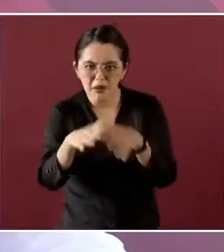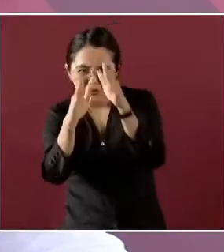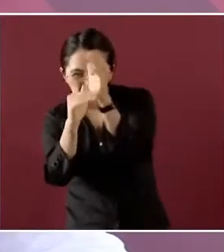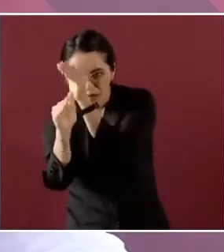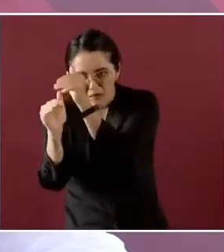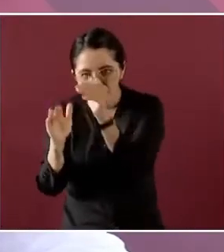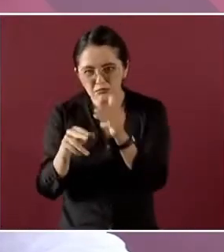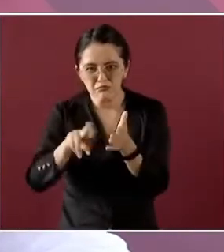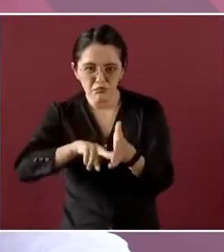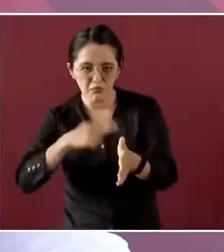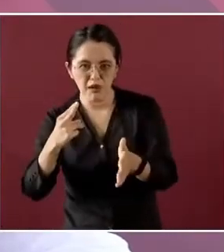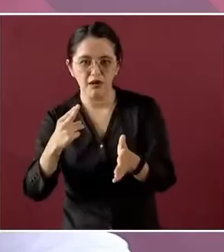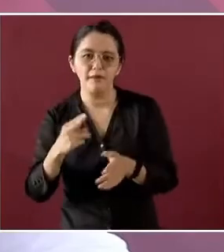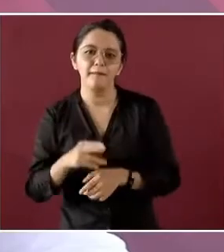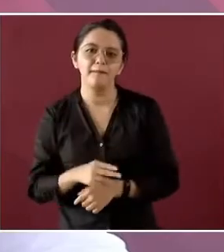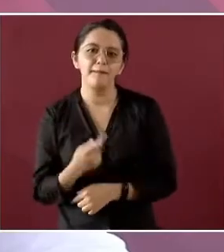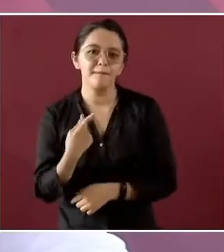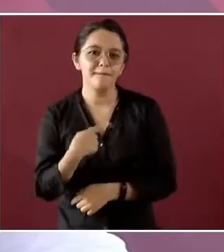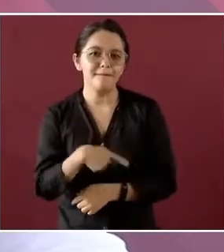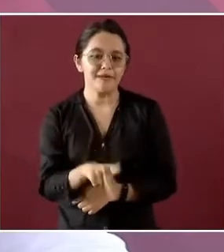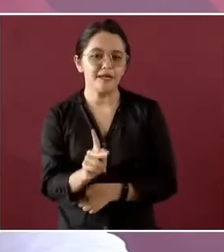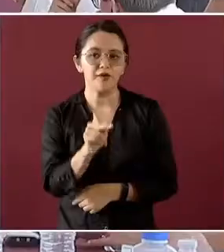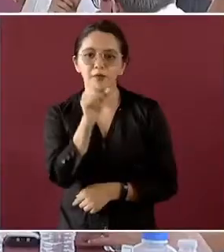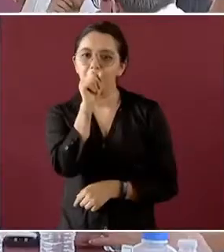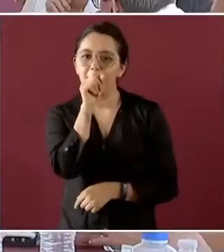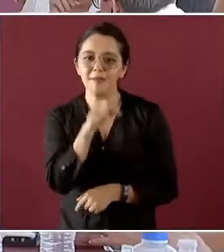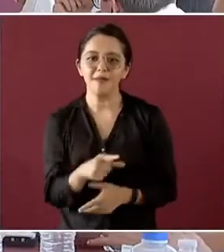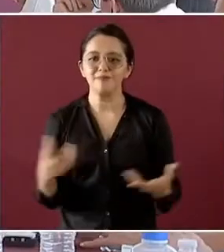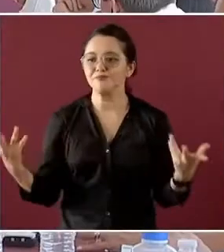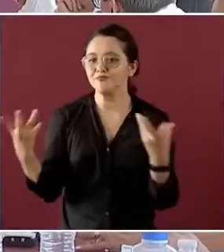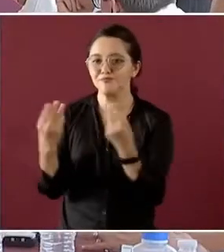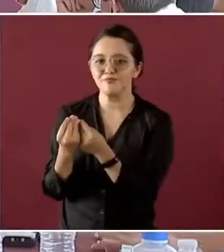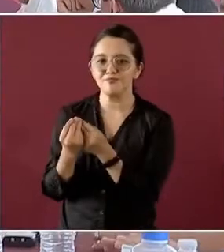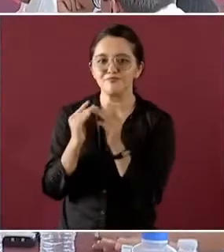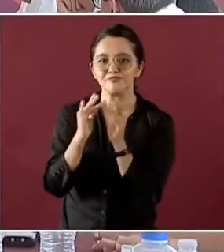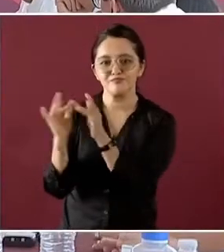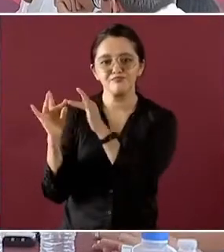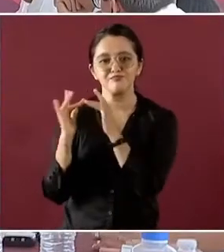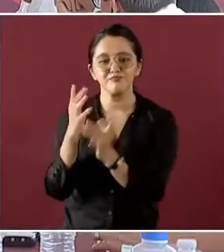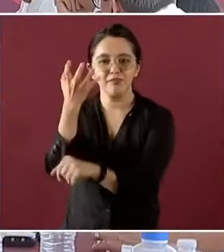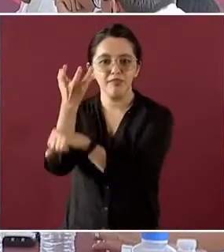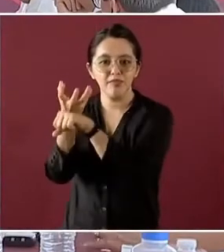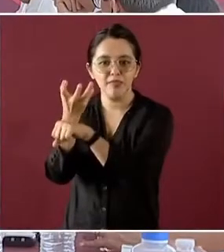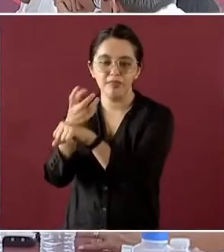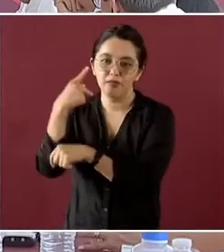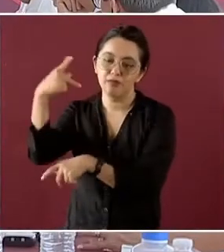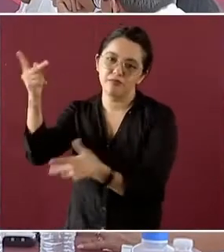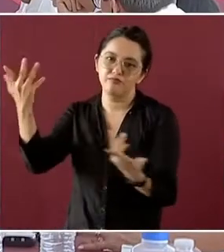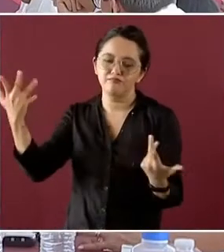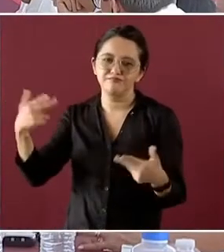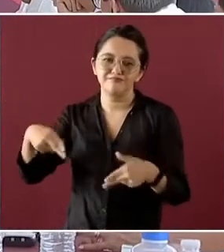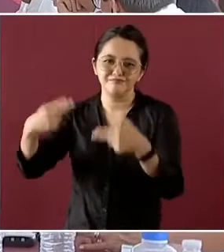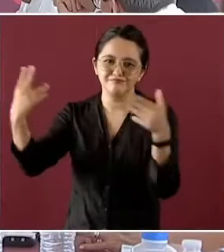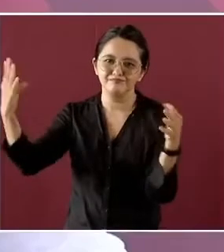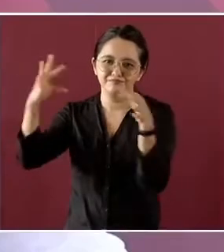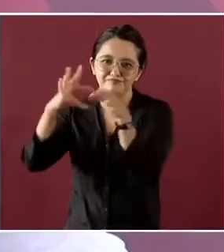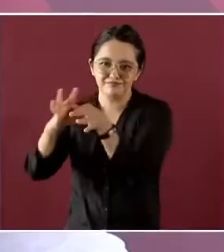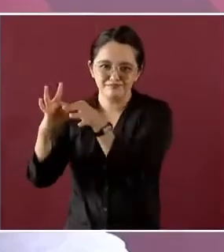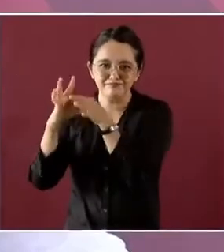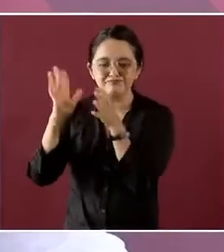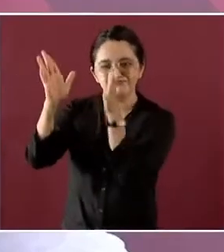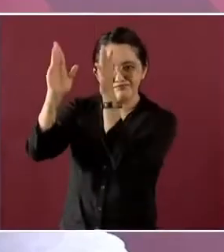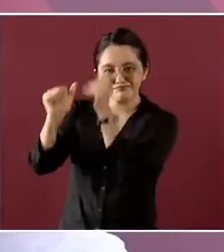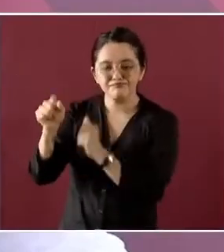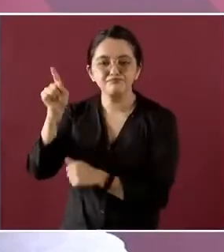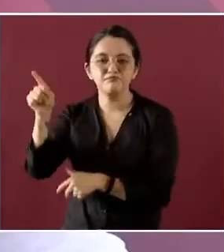pero también la relación bilateral con Estados Unidos, nuestro principal socio comercial, que representa